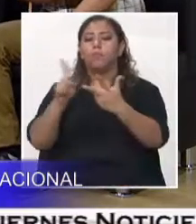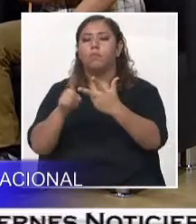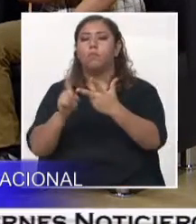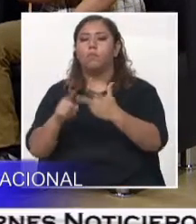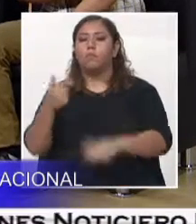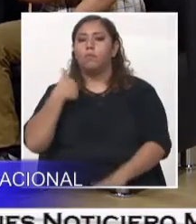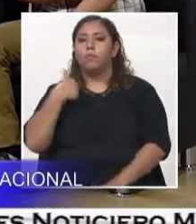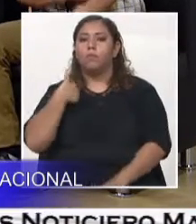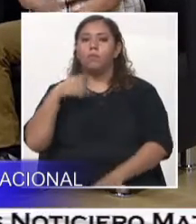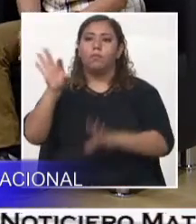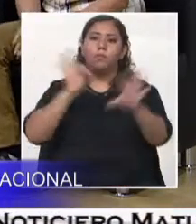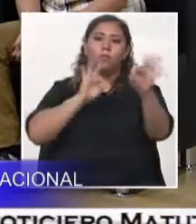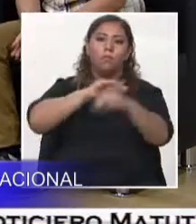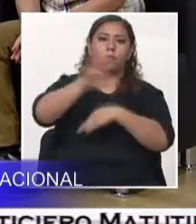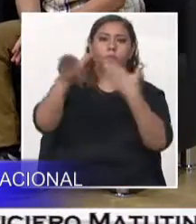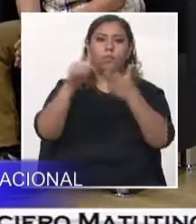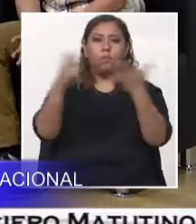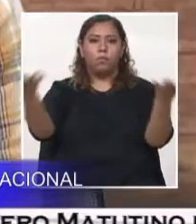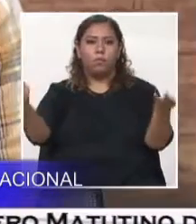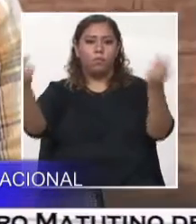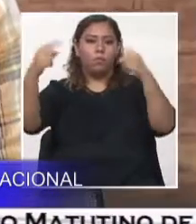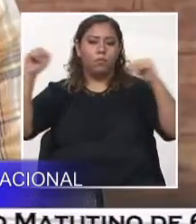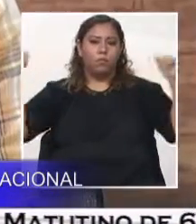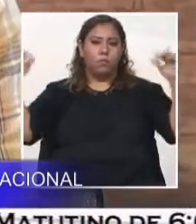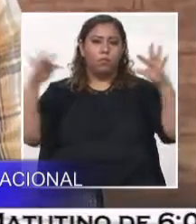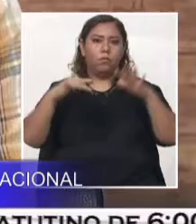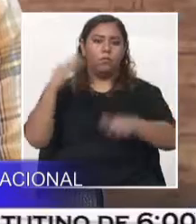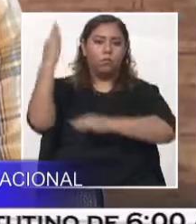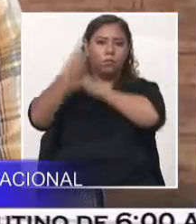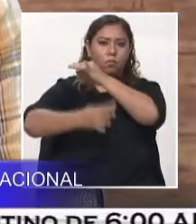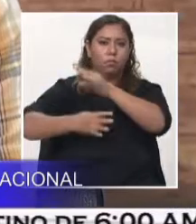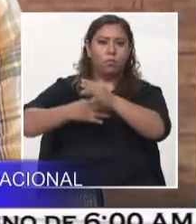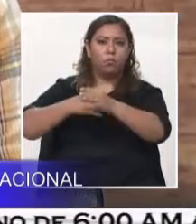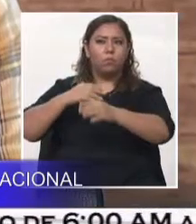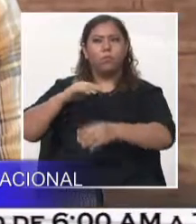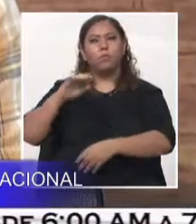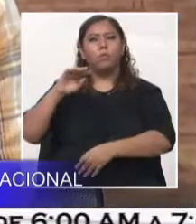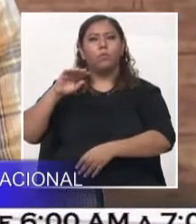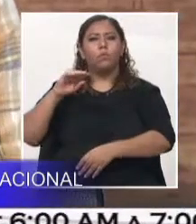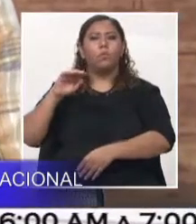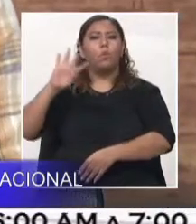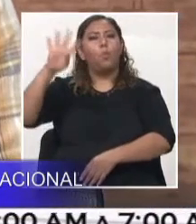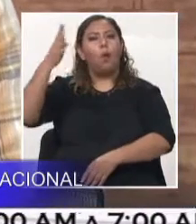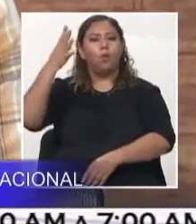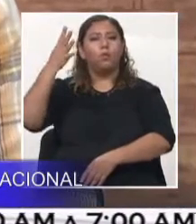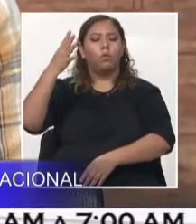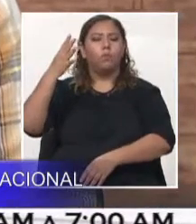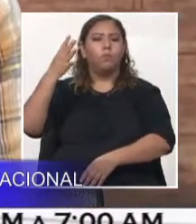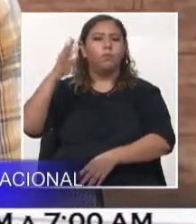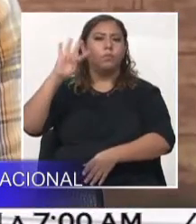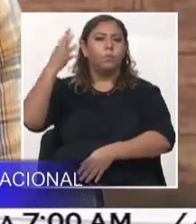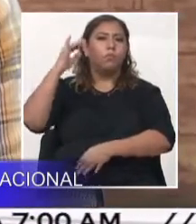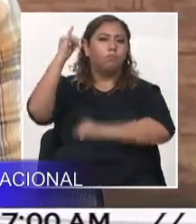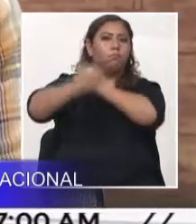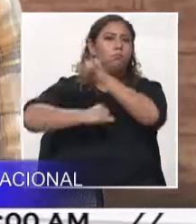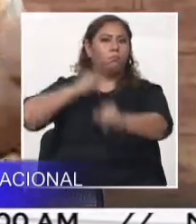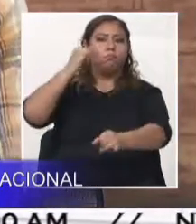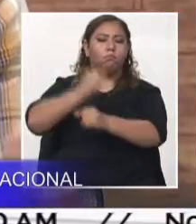que formen parte de este cuarto congreso de geología y minería. Es un momento propicio para poder